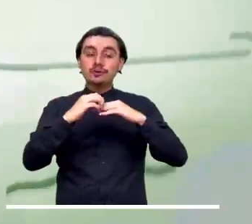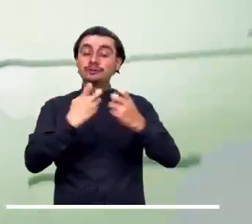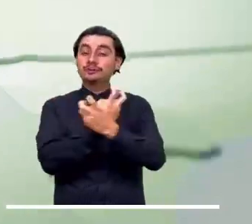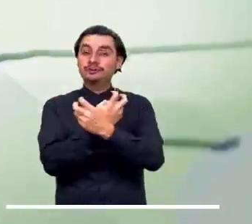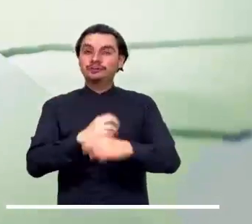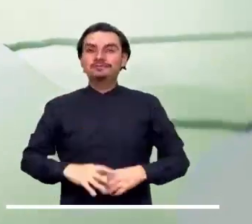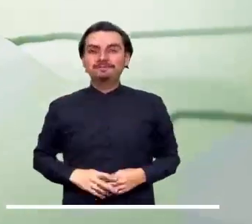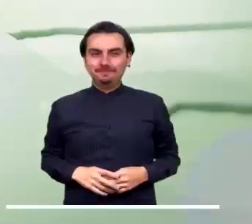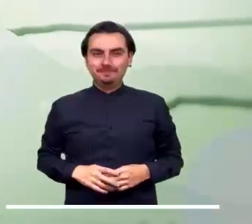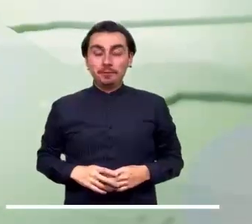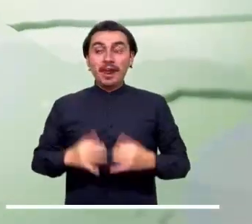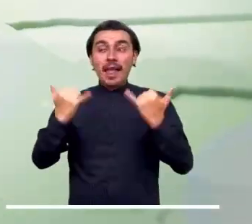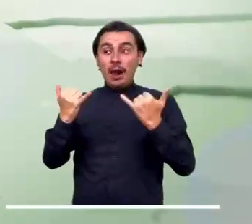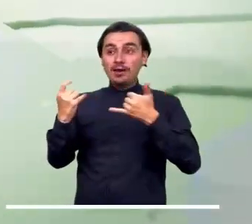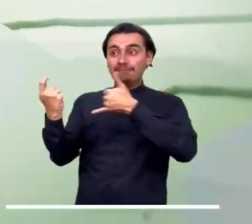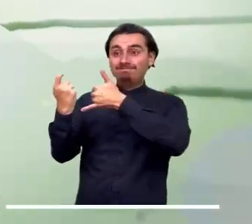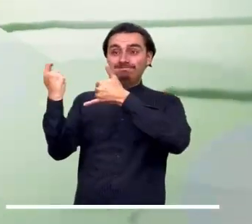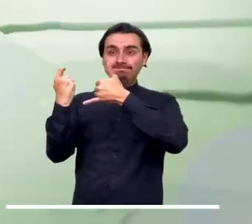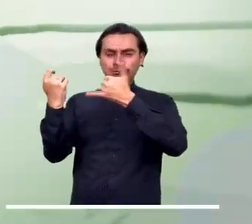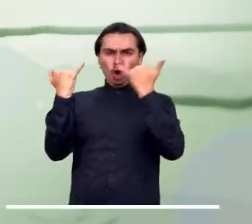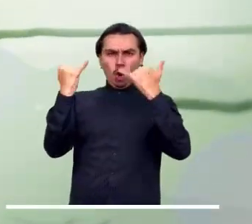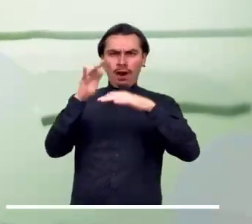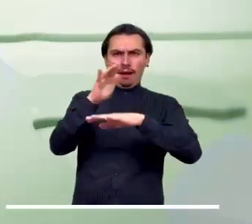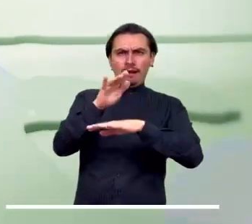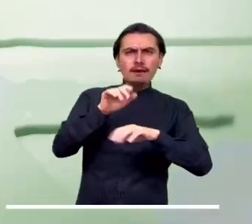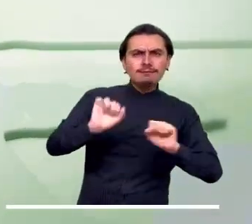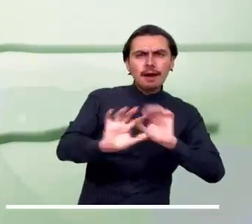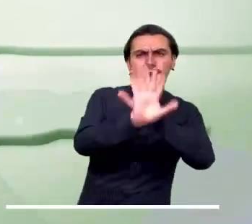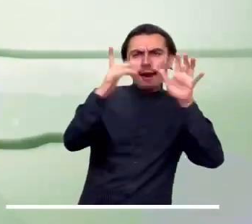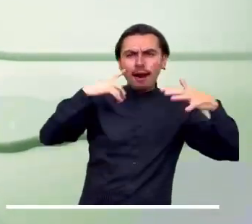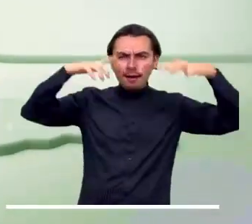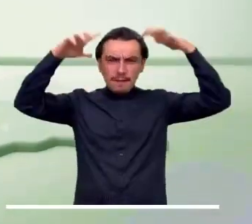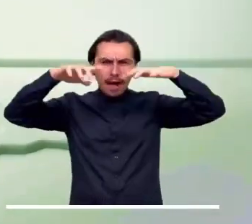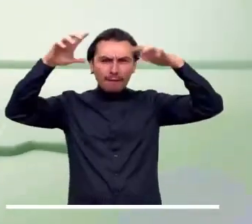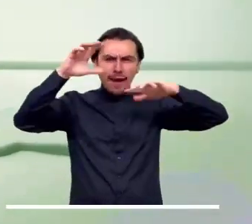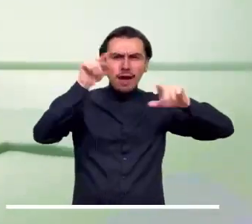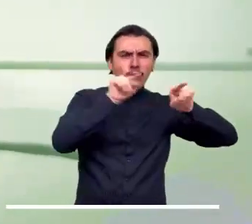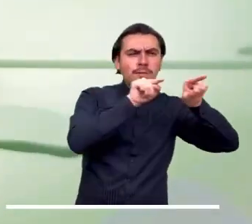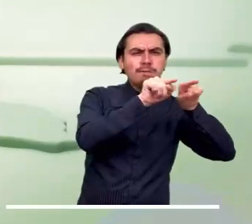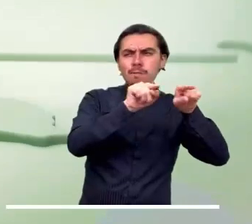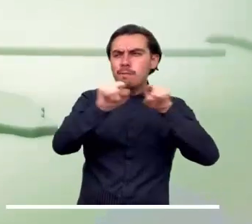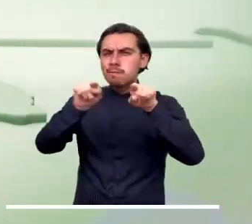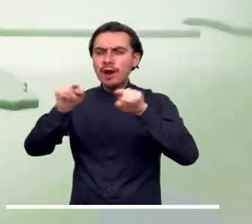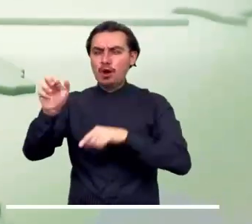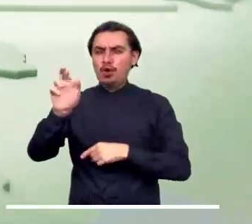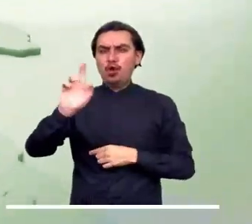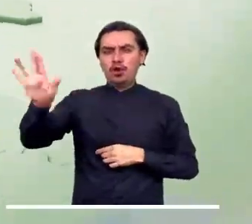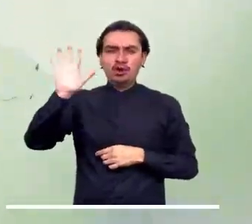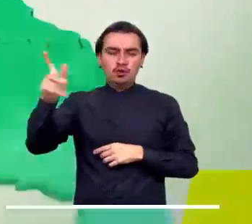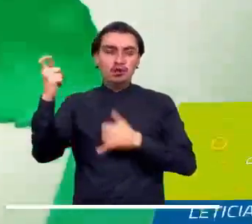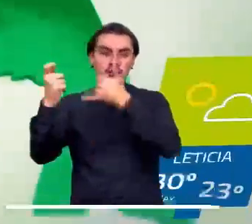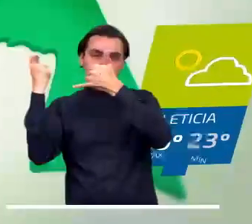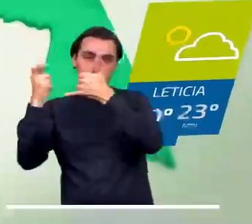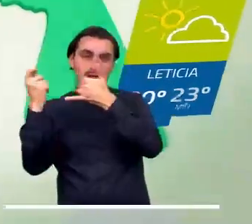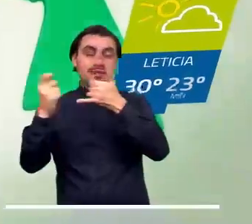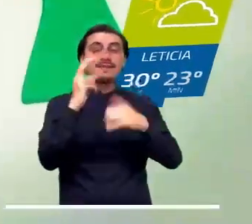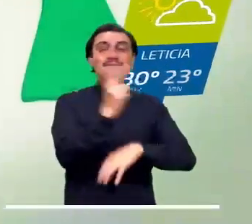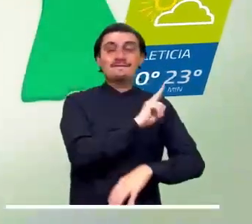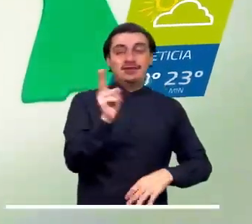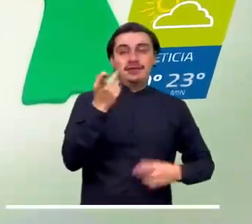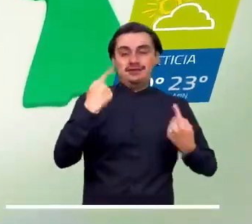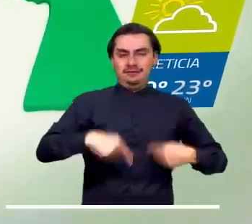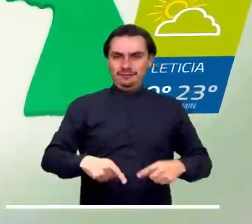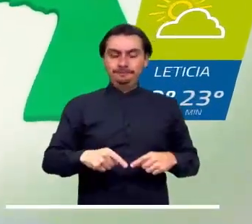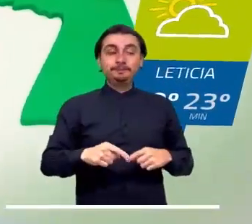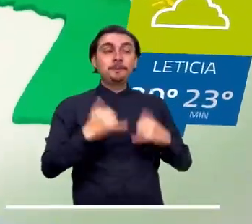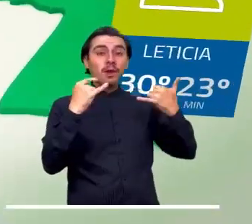en Meta y Oriente de Bichada. En el sur del país las precipitaciones también serán moderadas y se extenderán por Guaviare,